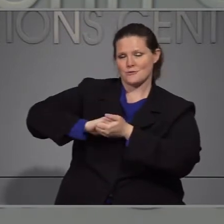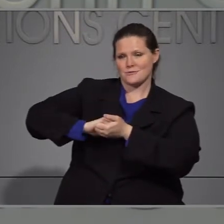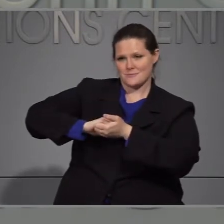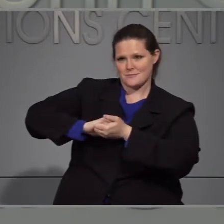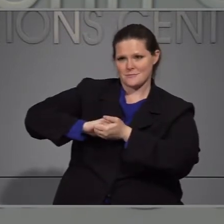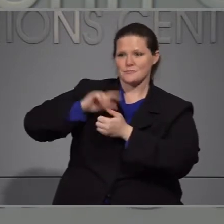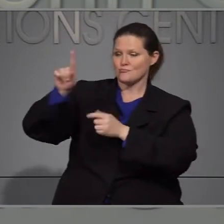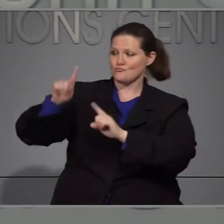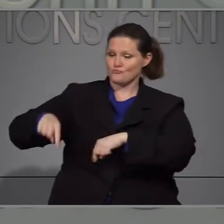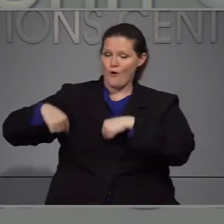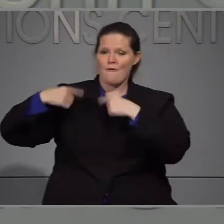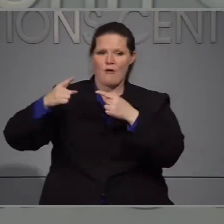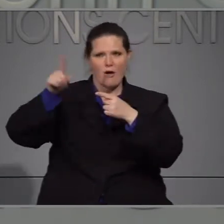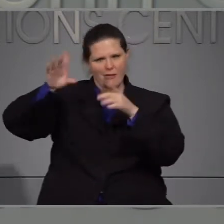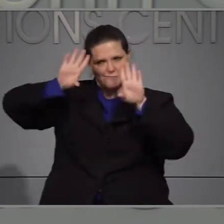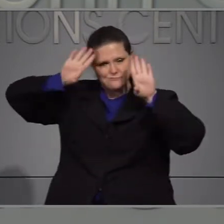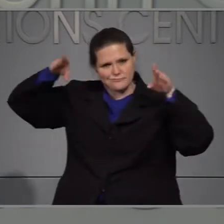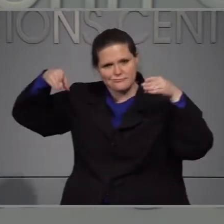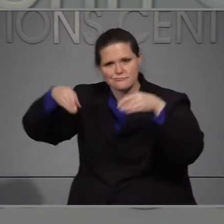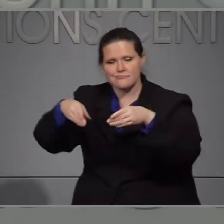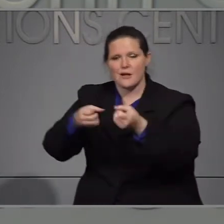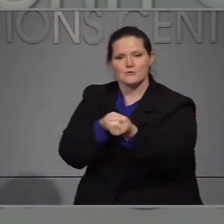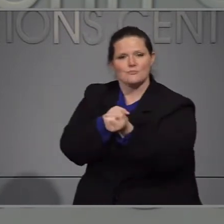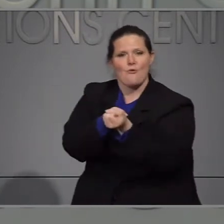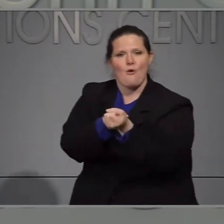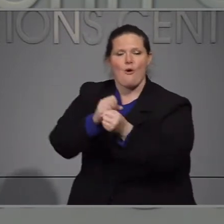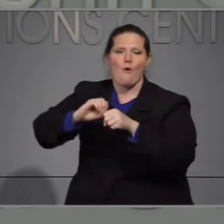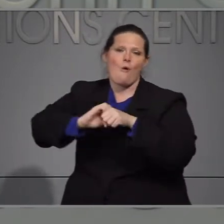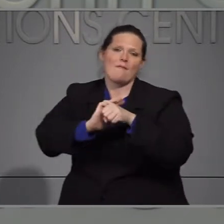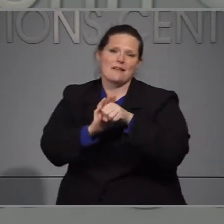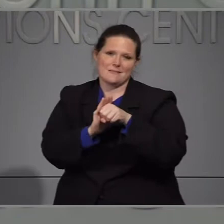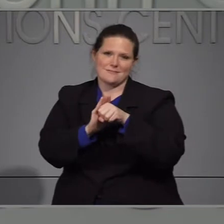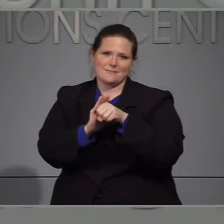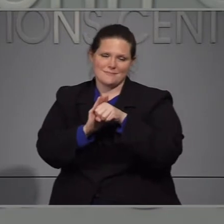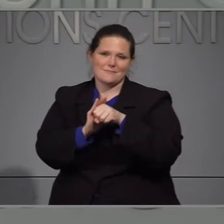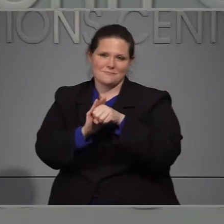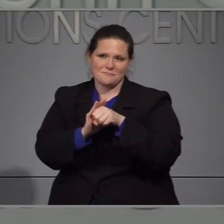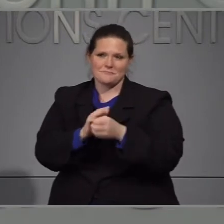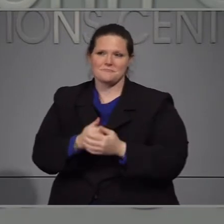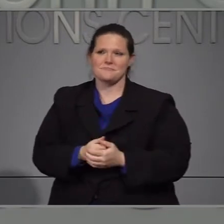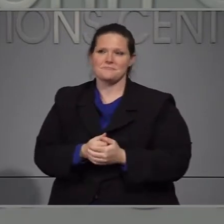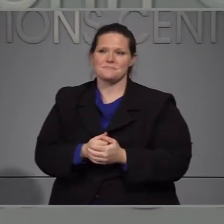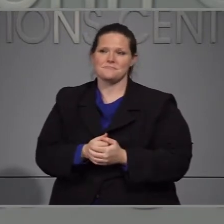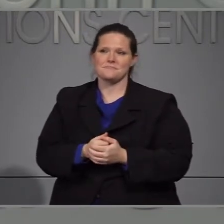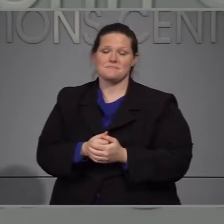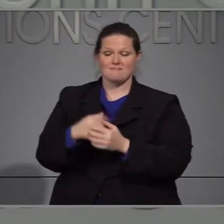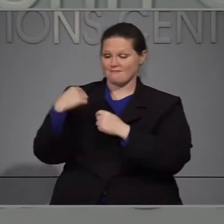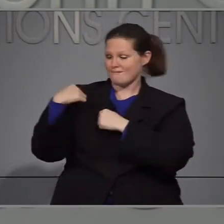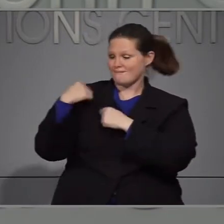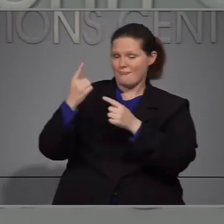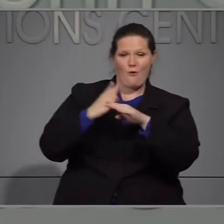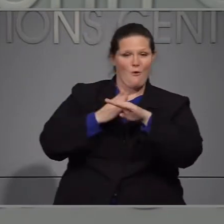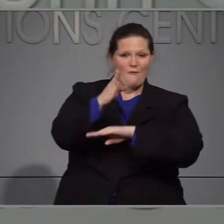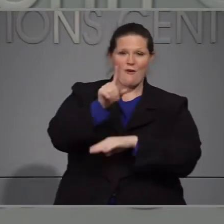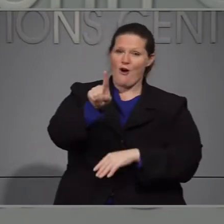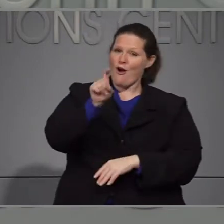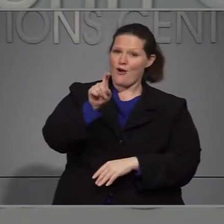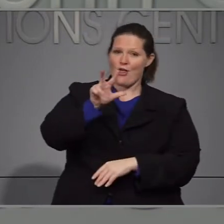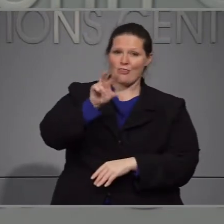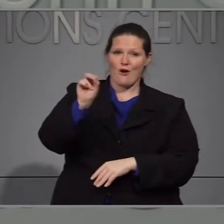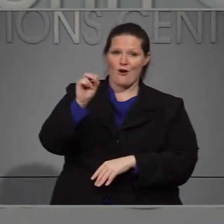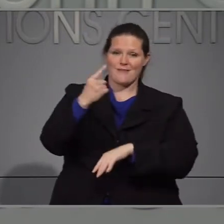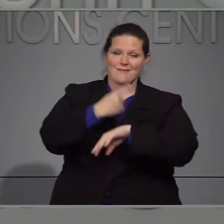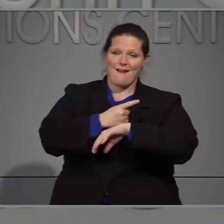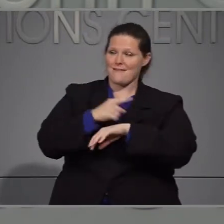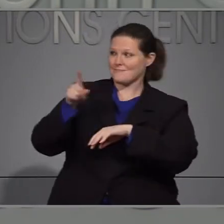de Carolina del Norte al reducir la mayor porción de su misión para apoyar la respuesta de COVID-19 por más de